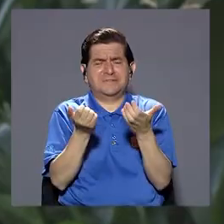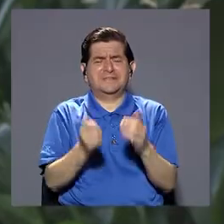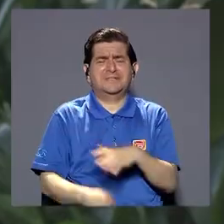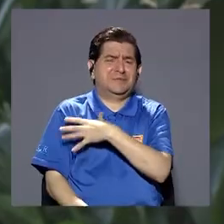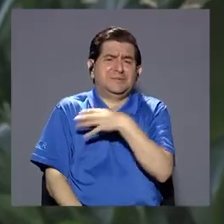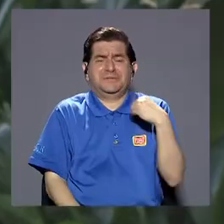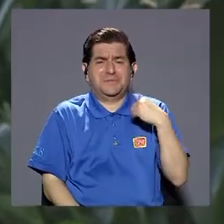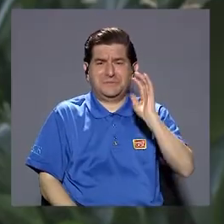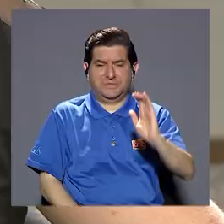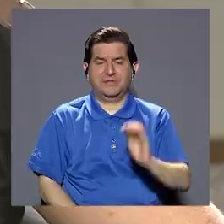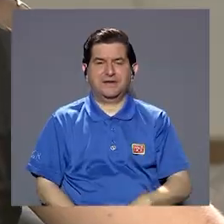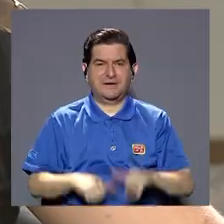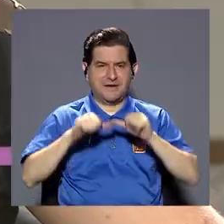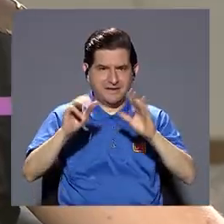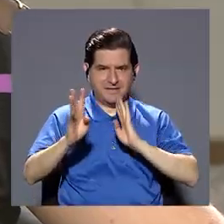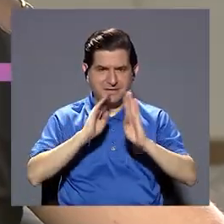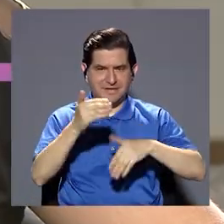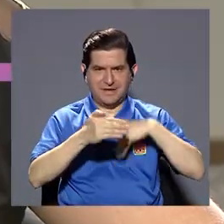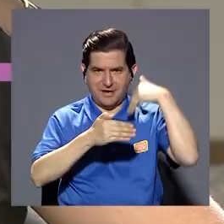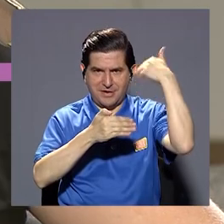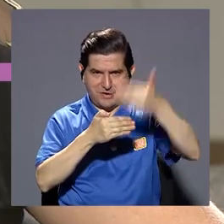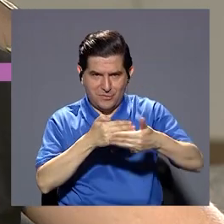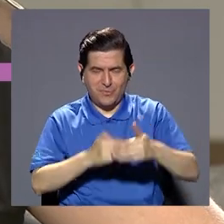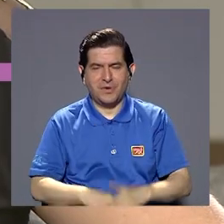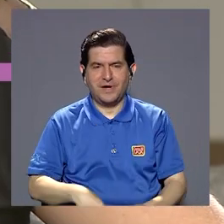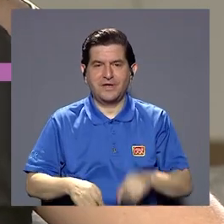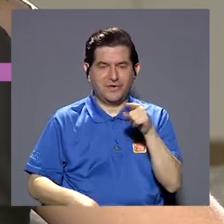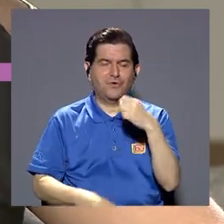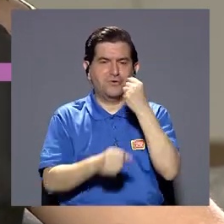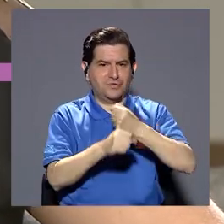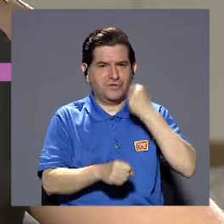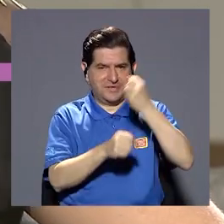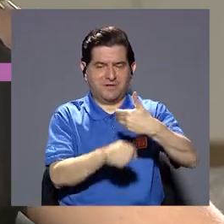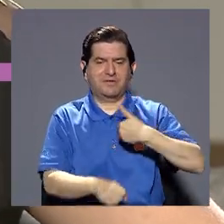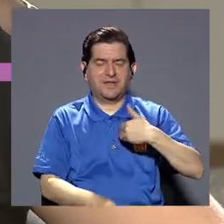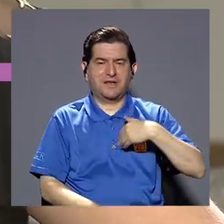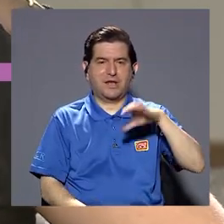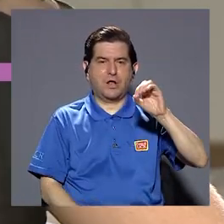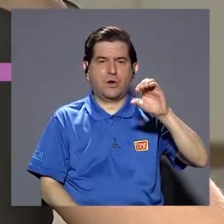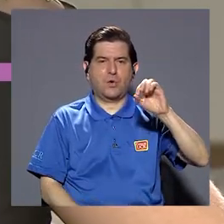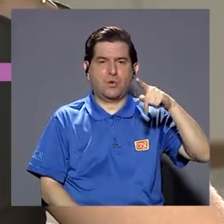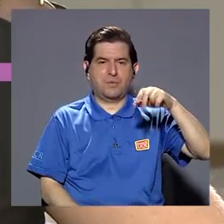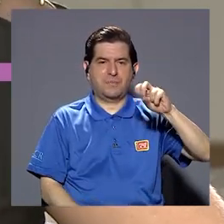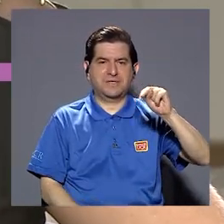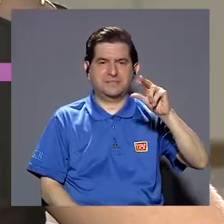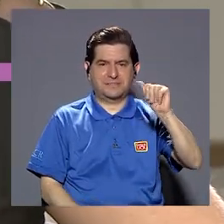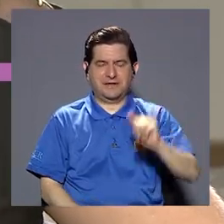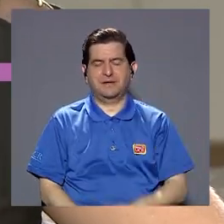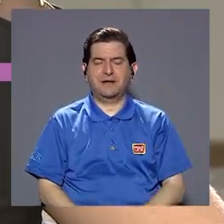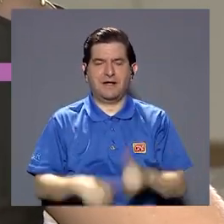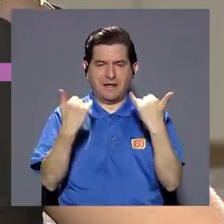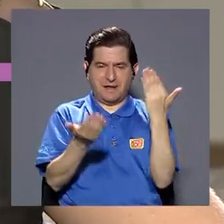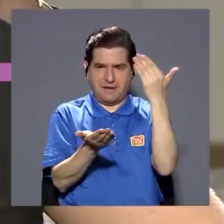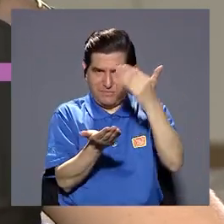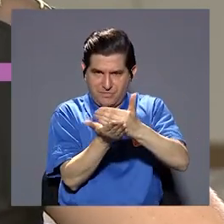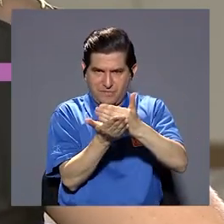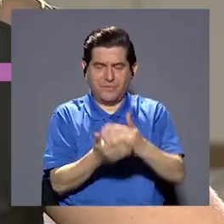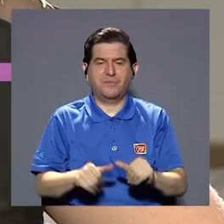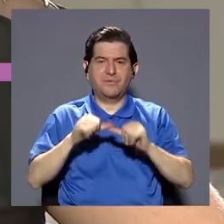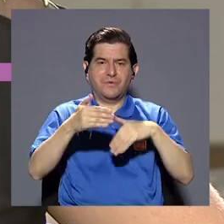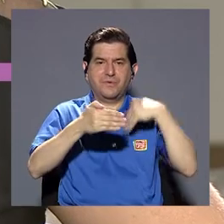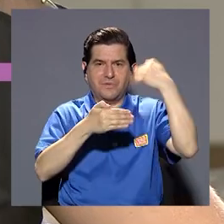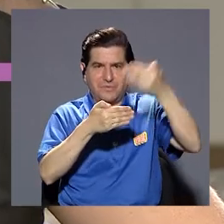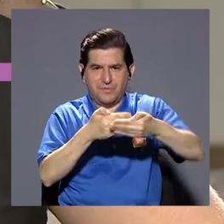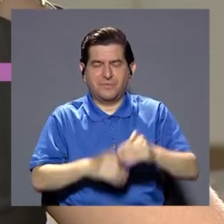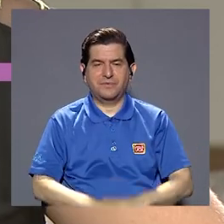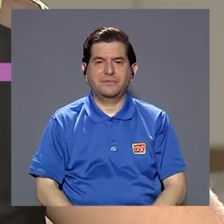que al niño le gusta ok, vamos a seguir conversando un poquitito más acerca digamos de esta labor que tiene Copesana administrando los EVAIS vamos a hacer una pausa